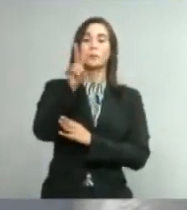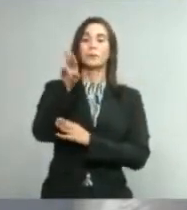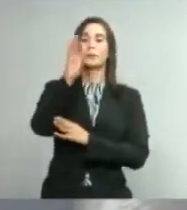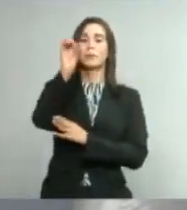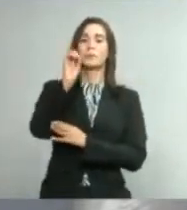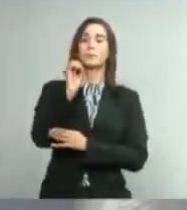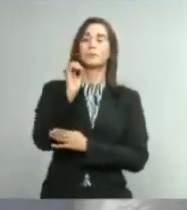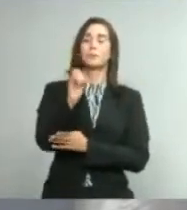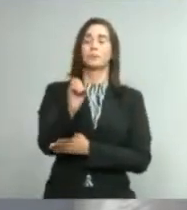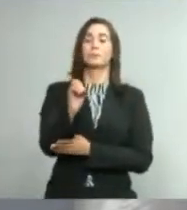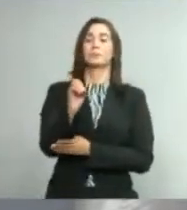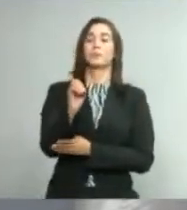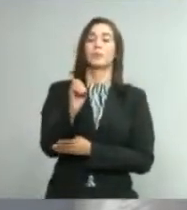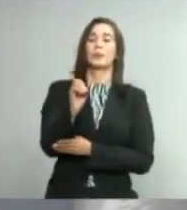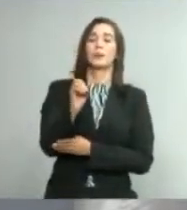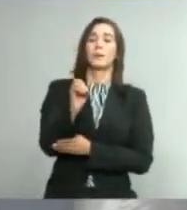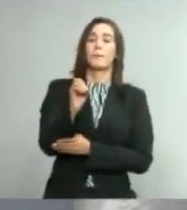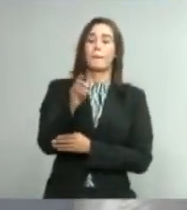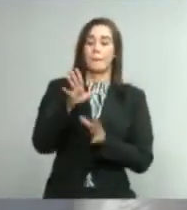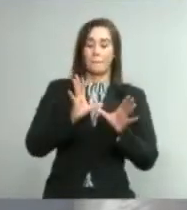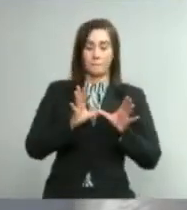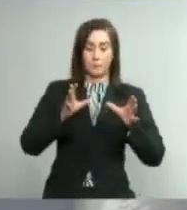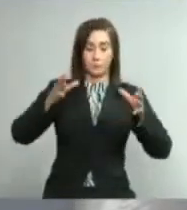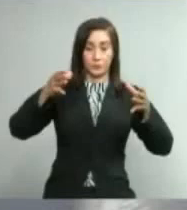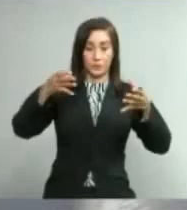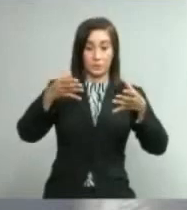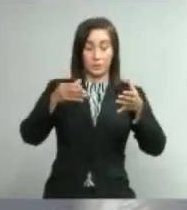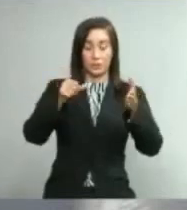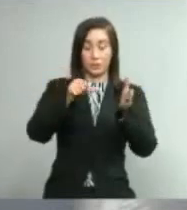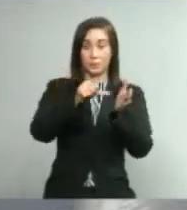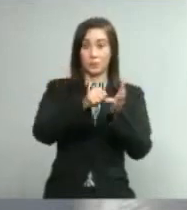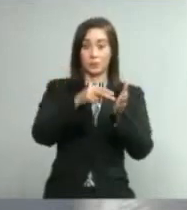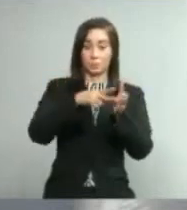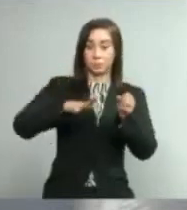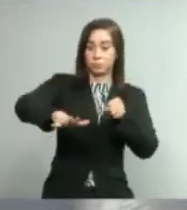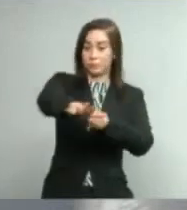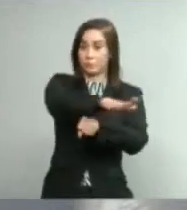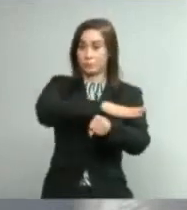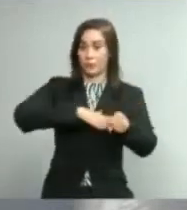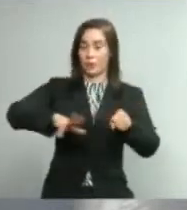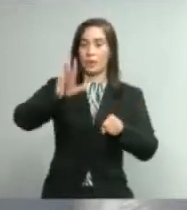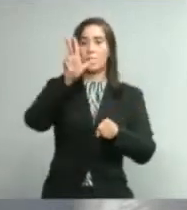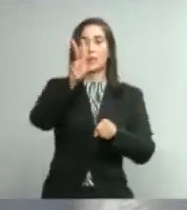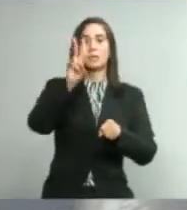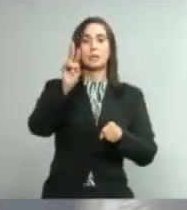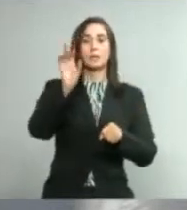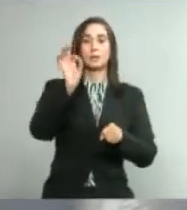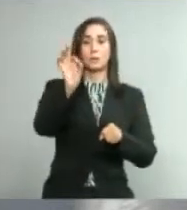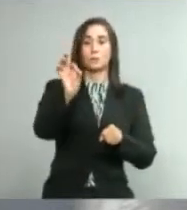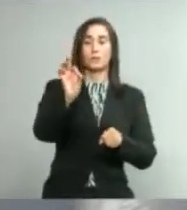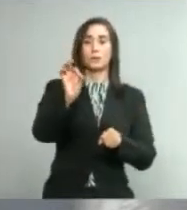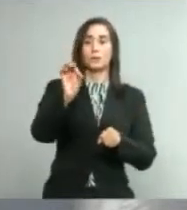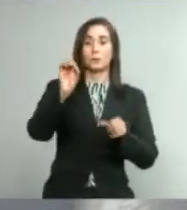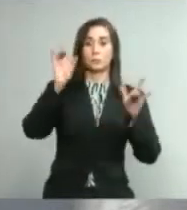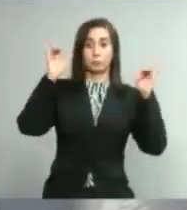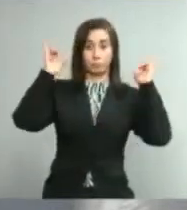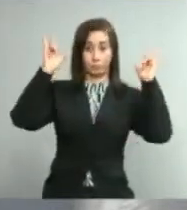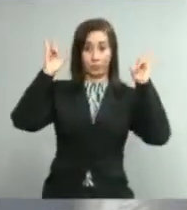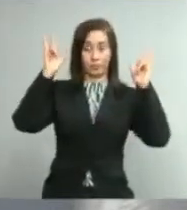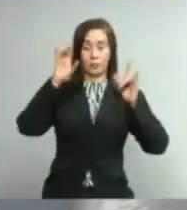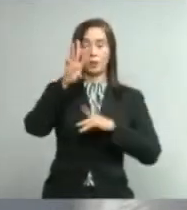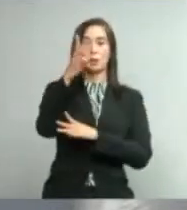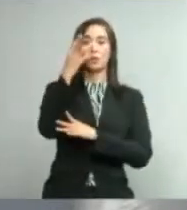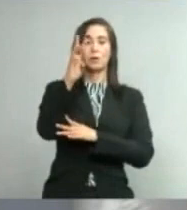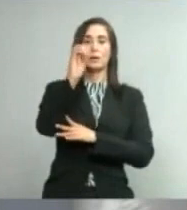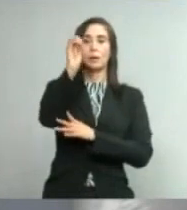% están en centros del Gran Santo Domingo, 32.82% en Santiago y 16